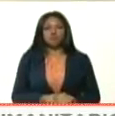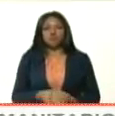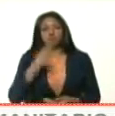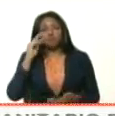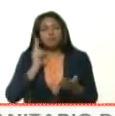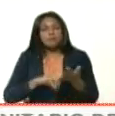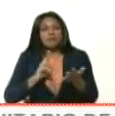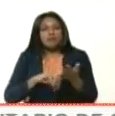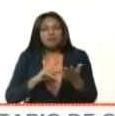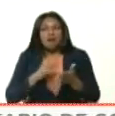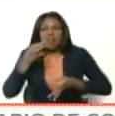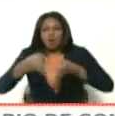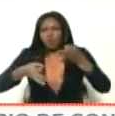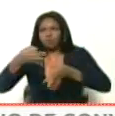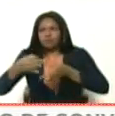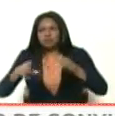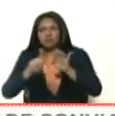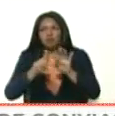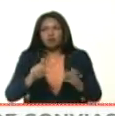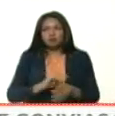verdad, con su justicia.